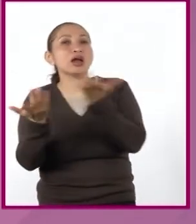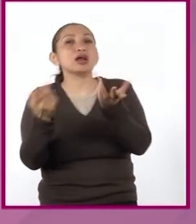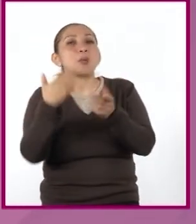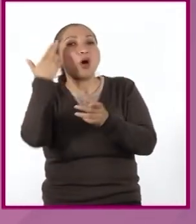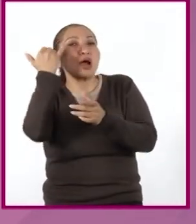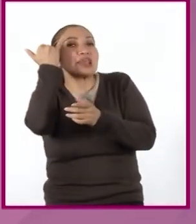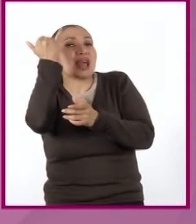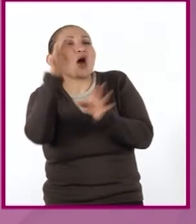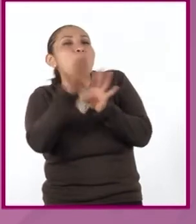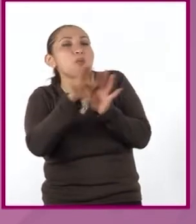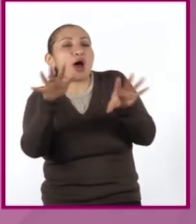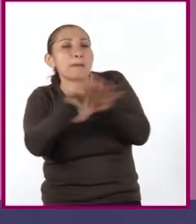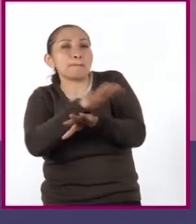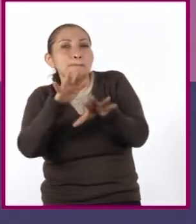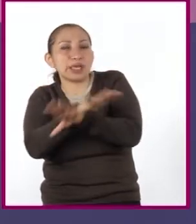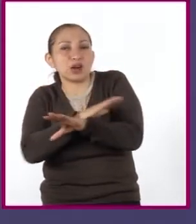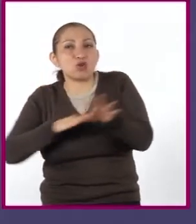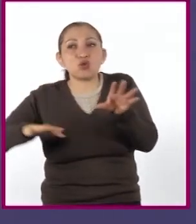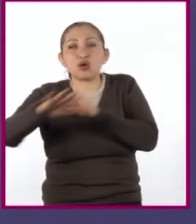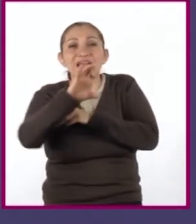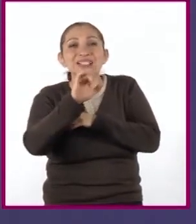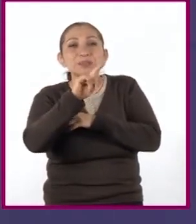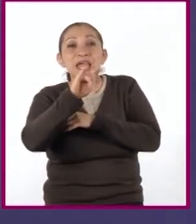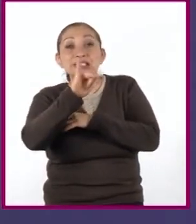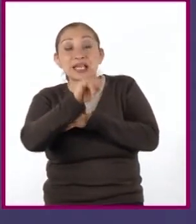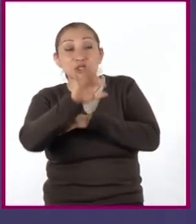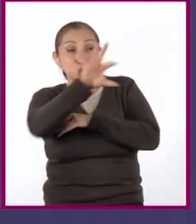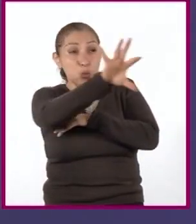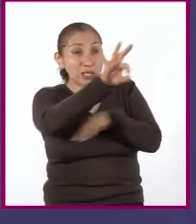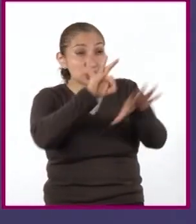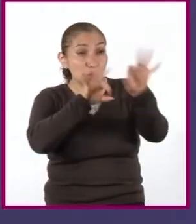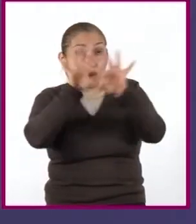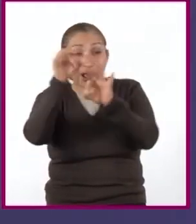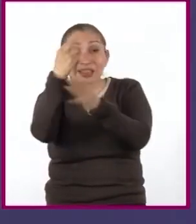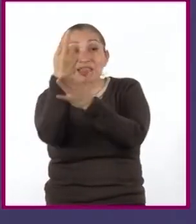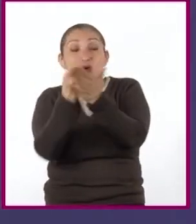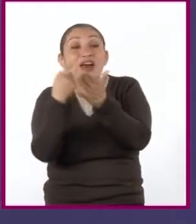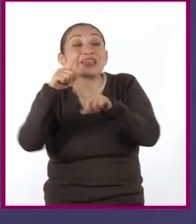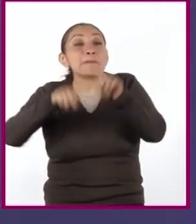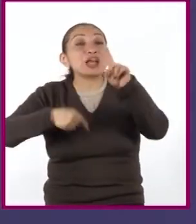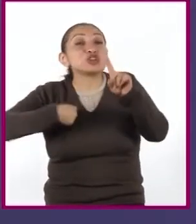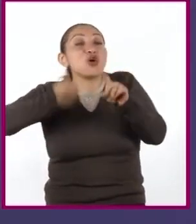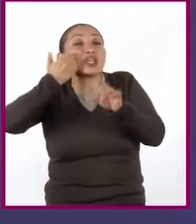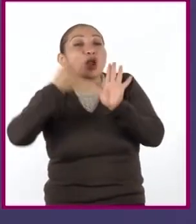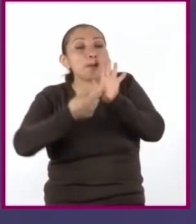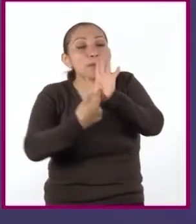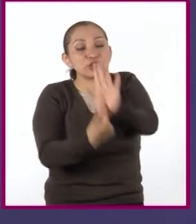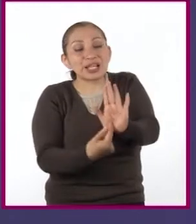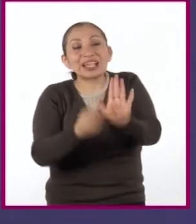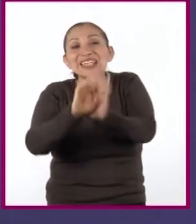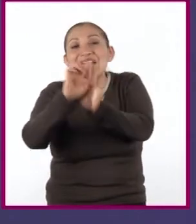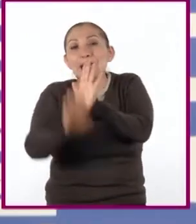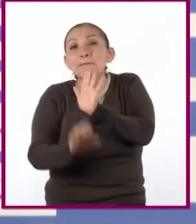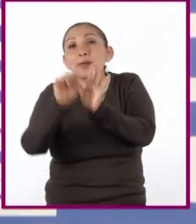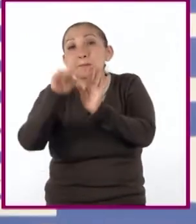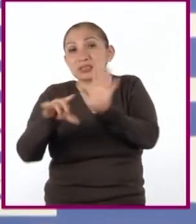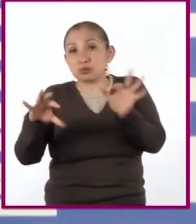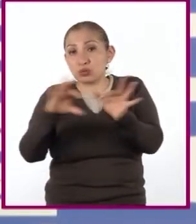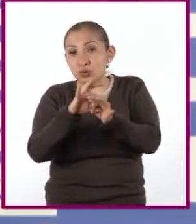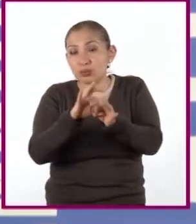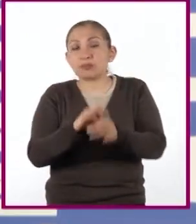Es decir, ¿elegiremos los recursos gráficos según lo que deseemos mostrar y ejemplificar con ellos?